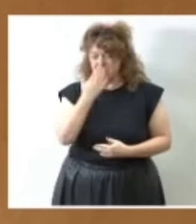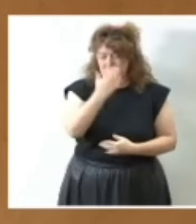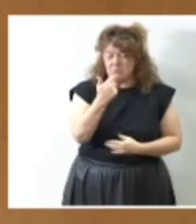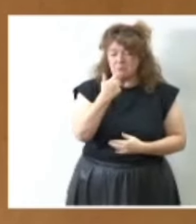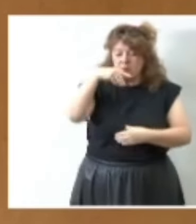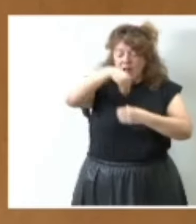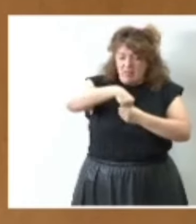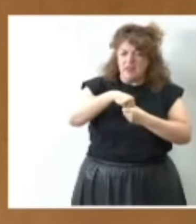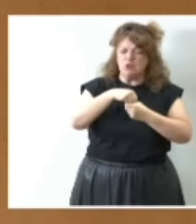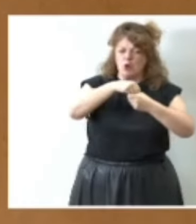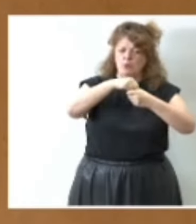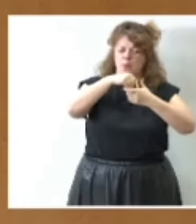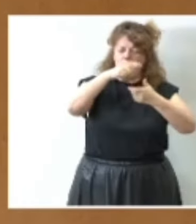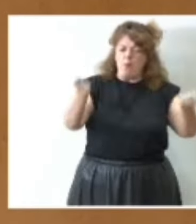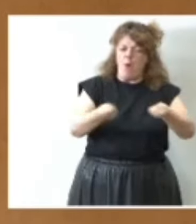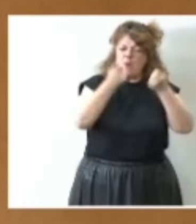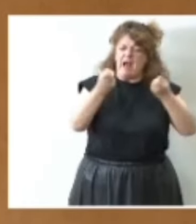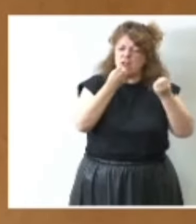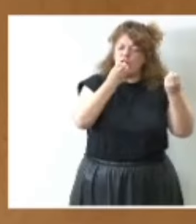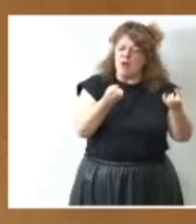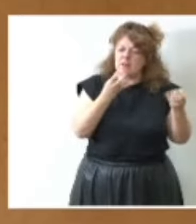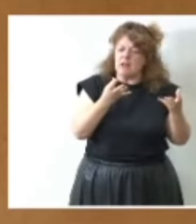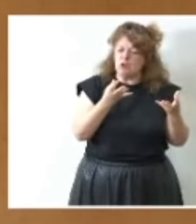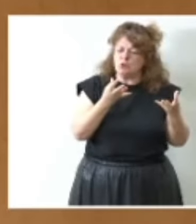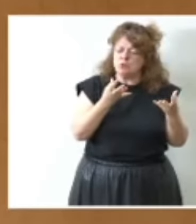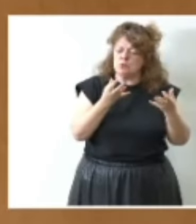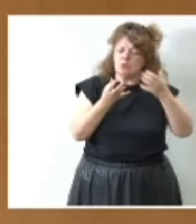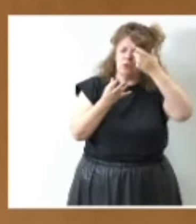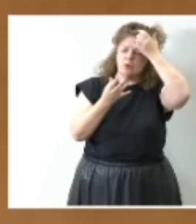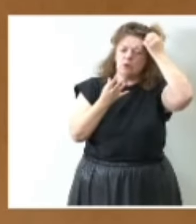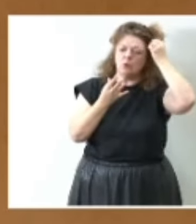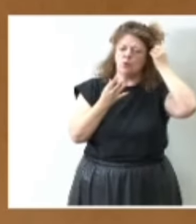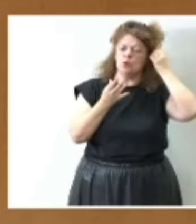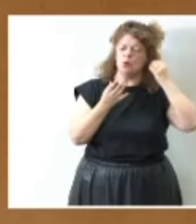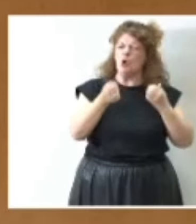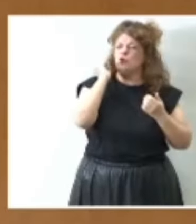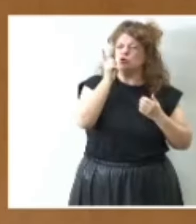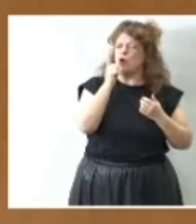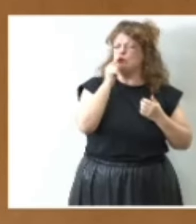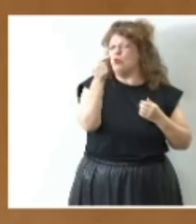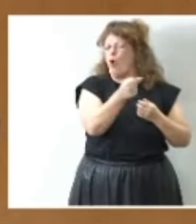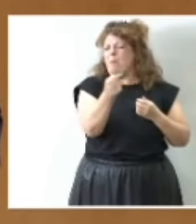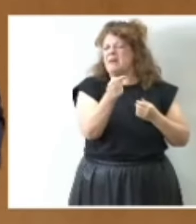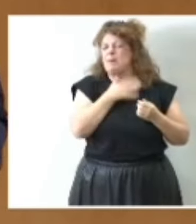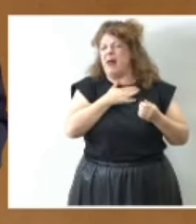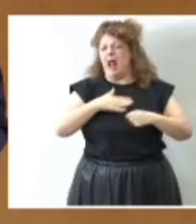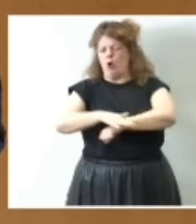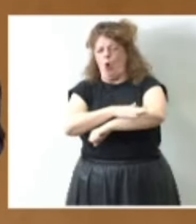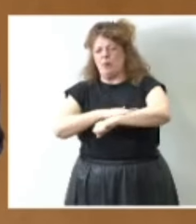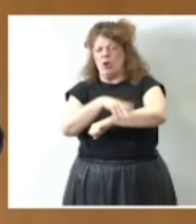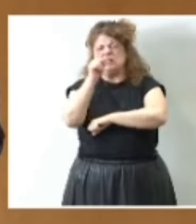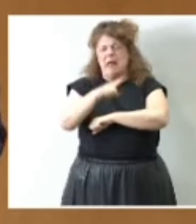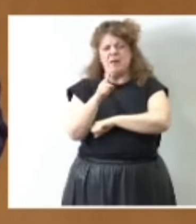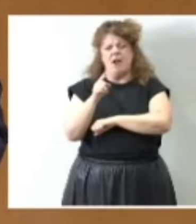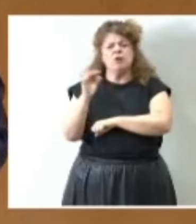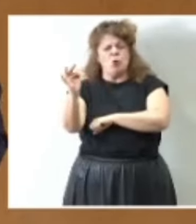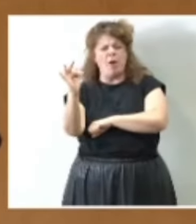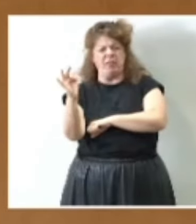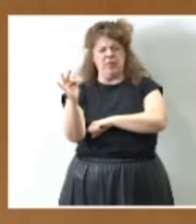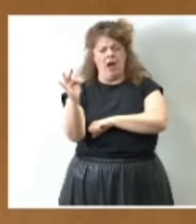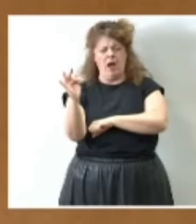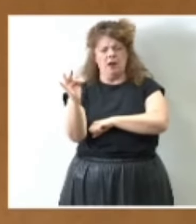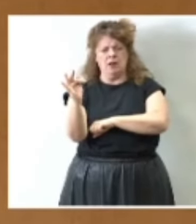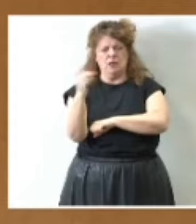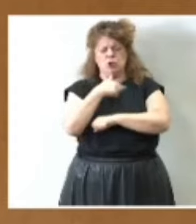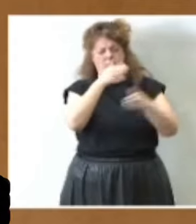publicación de los datos no sólo no es un inconveniente para el gobierno sino que es una gran ventaja y en ello